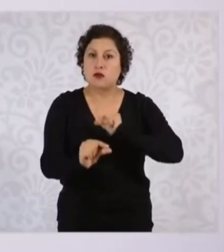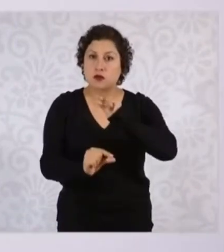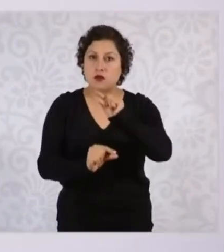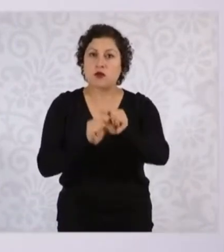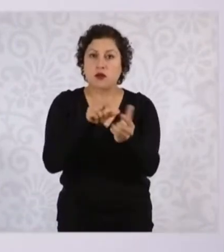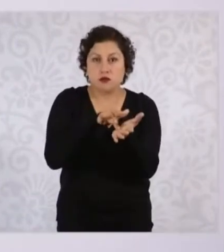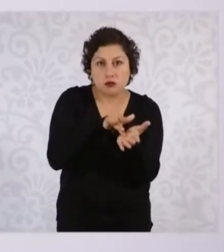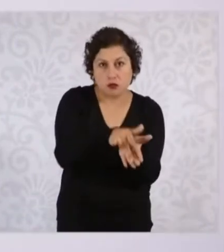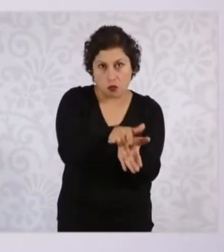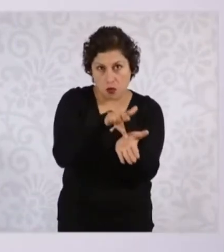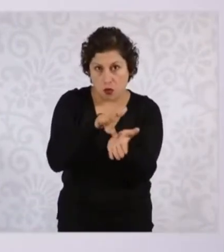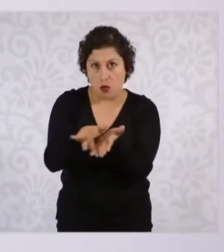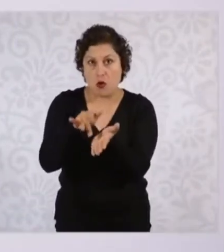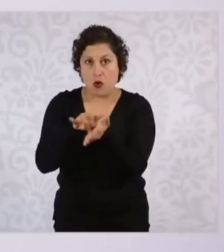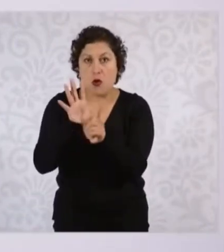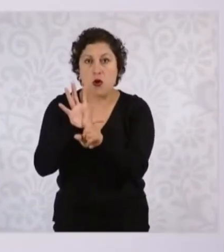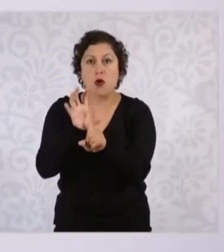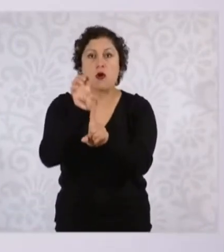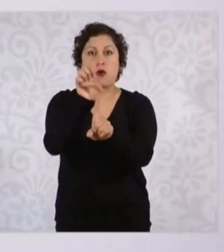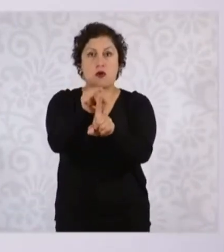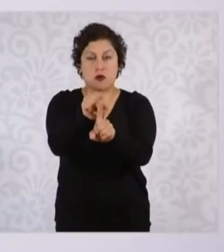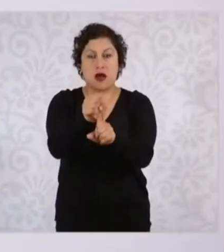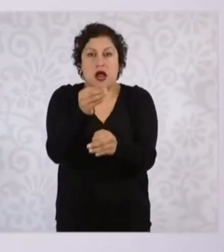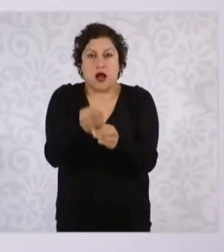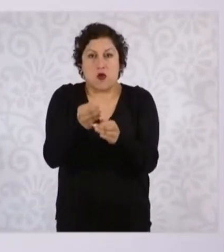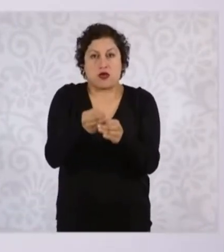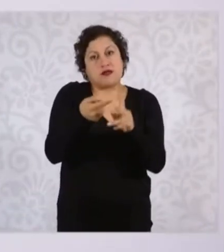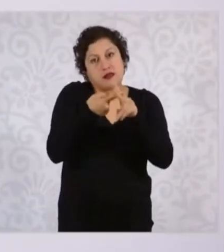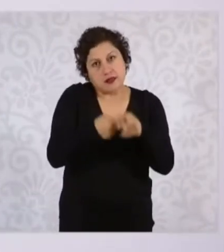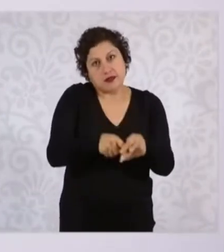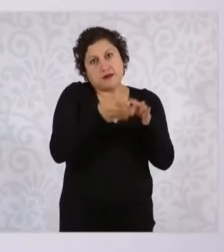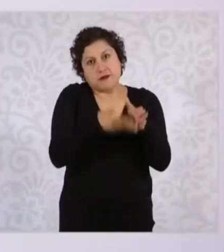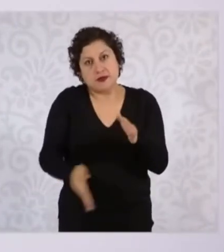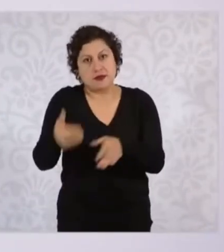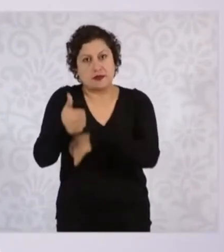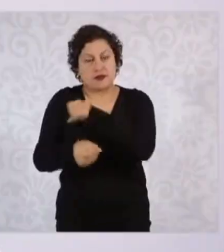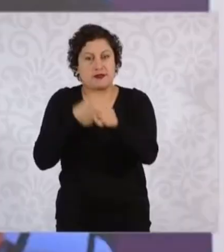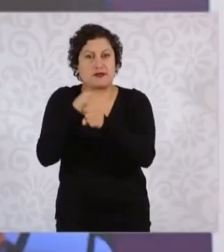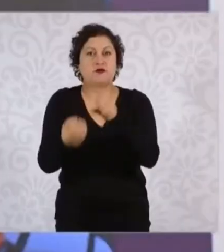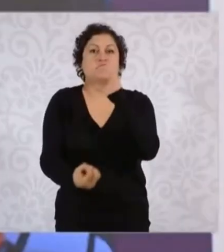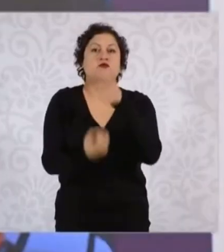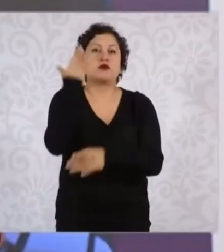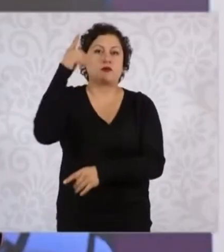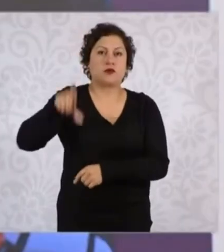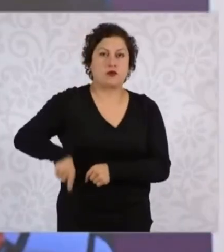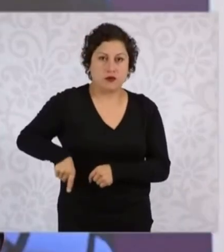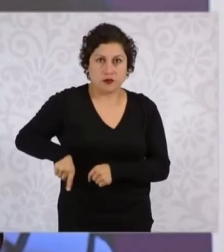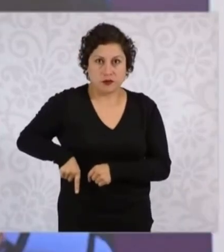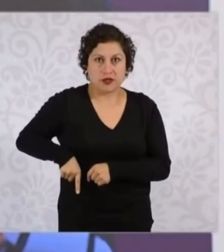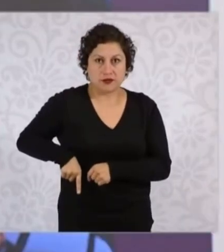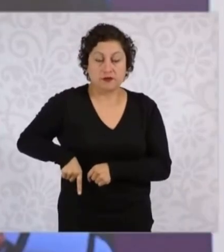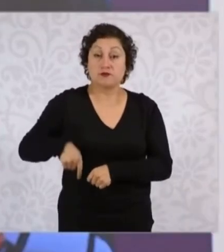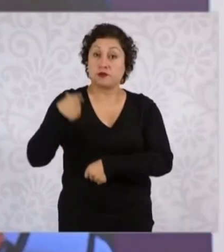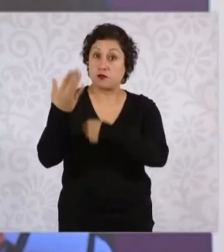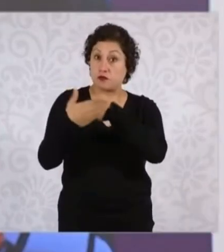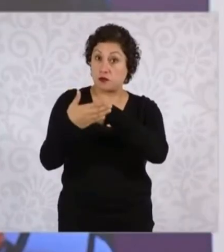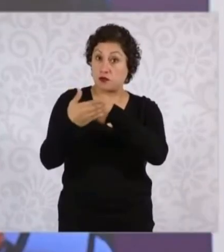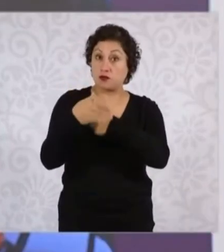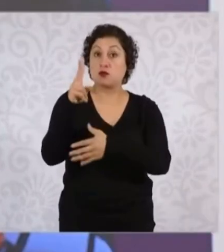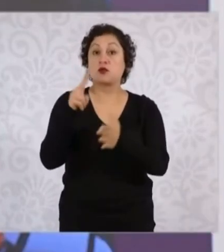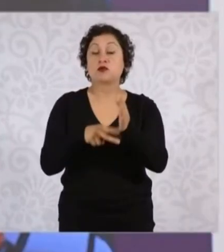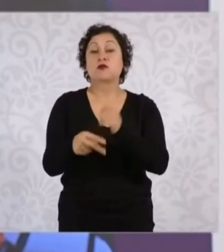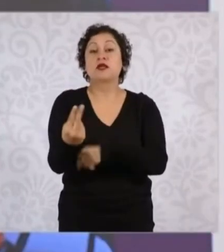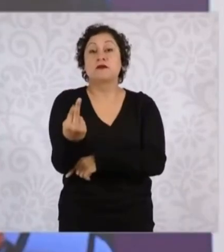paulatina en esta administración. ¿Con qué vamos a empezar? En el 2025 con